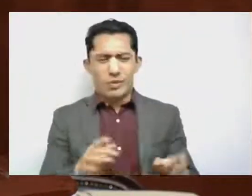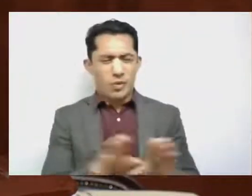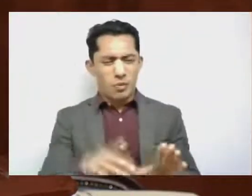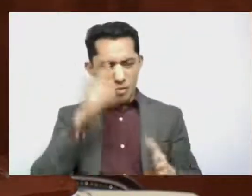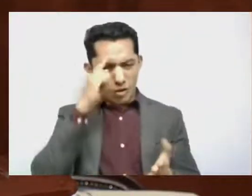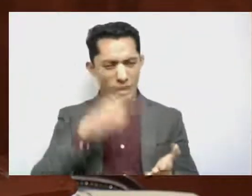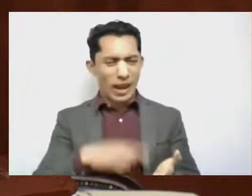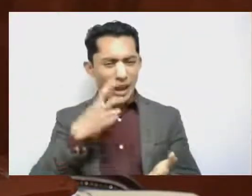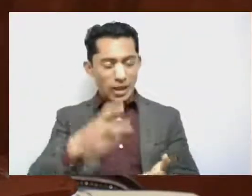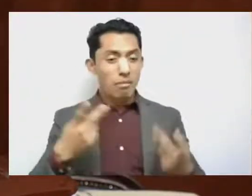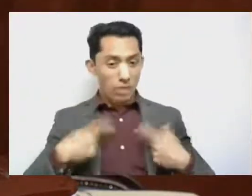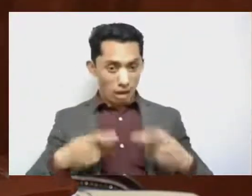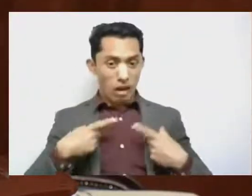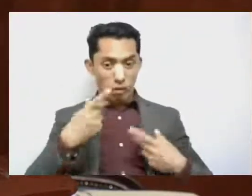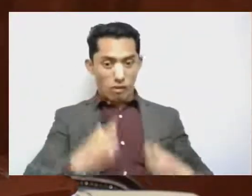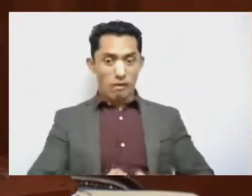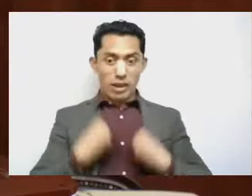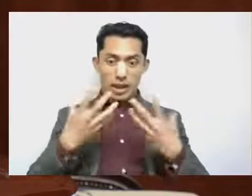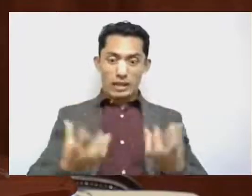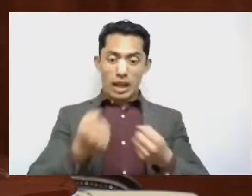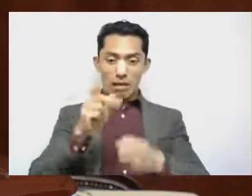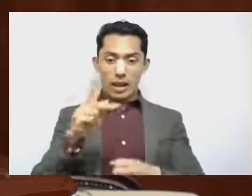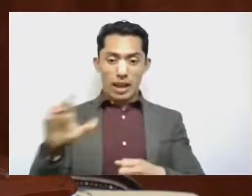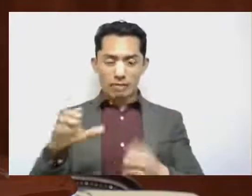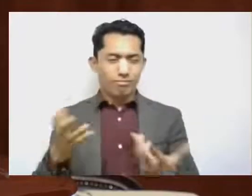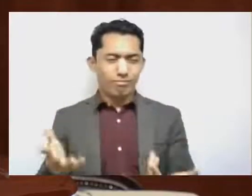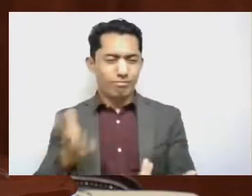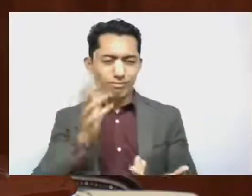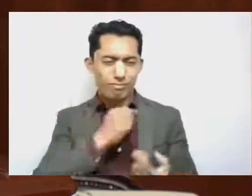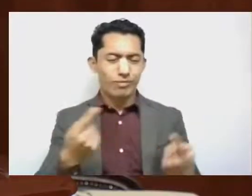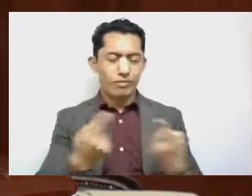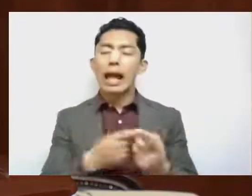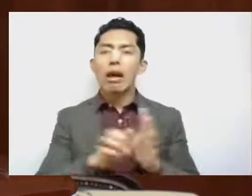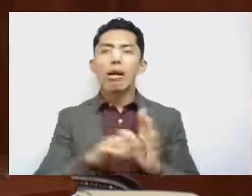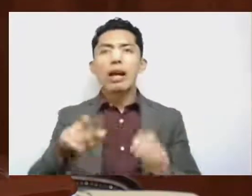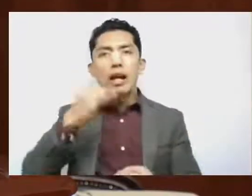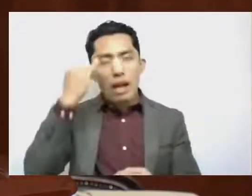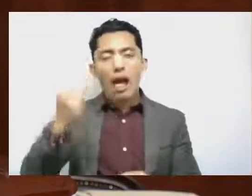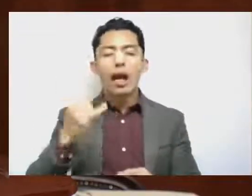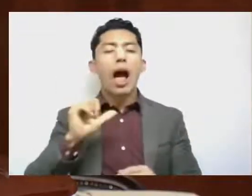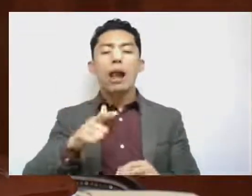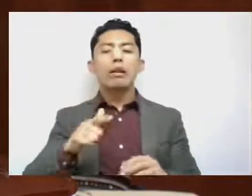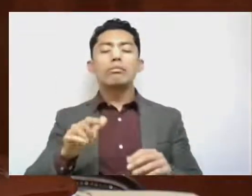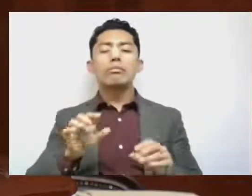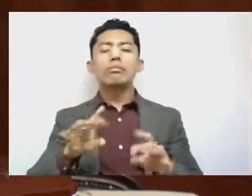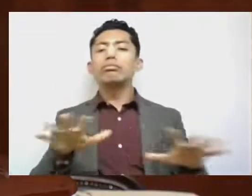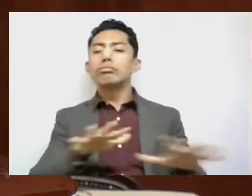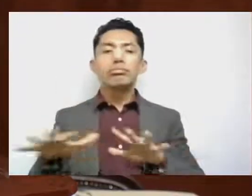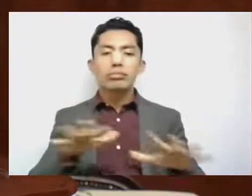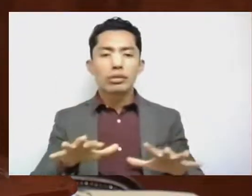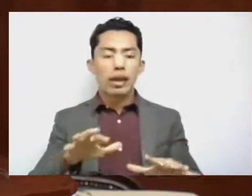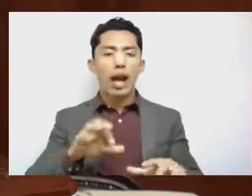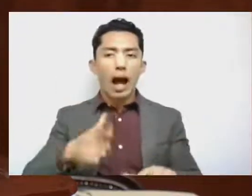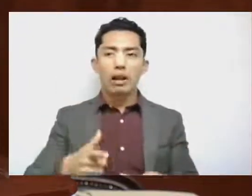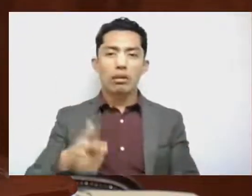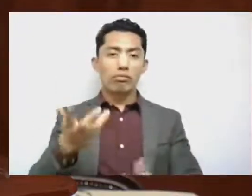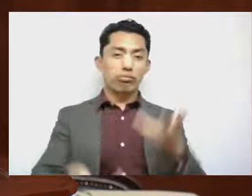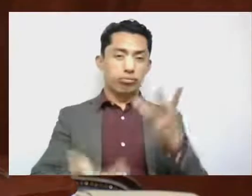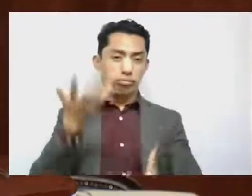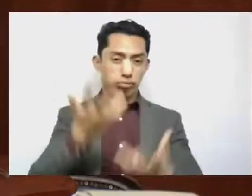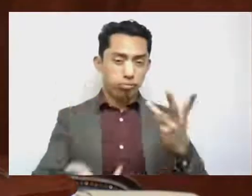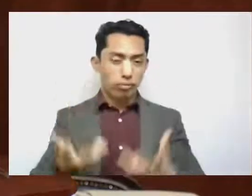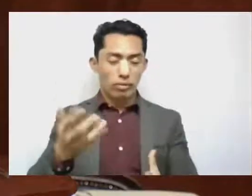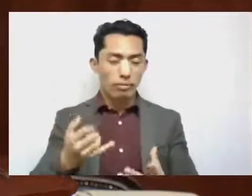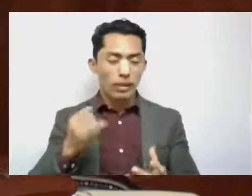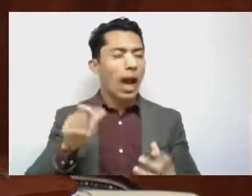protección civil. Imagínense ustedes un sismo, un incendio o